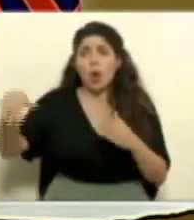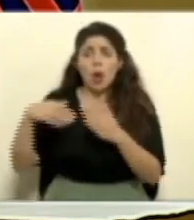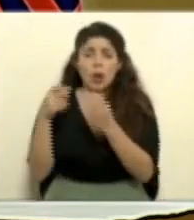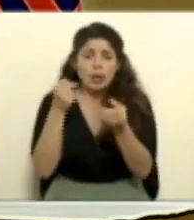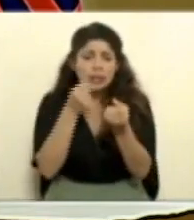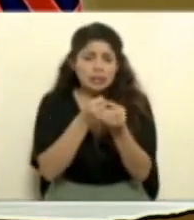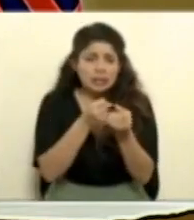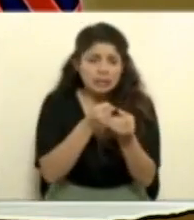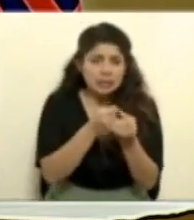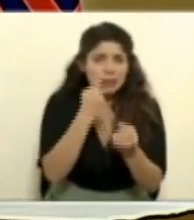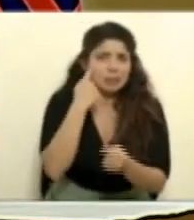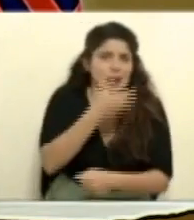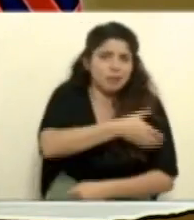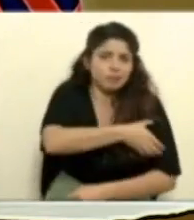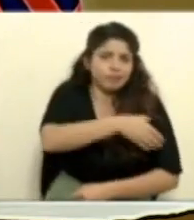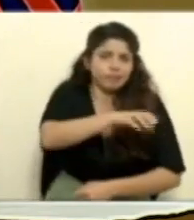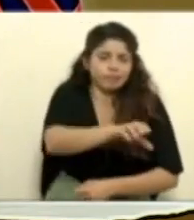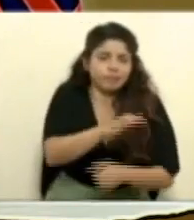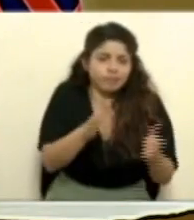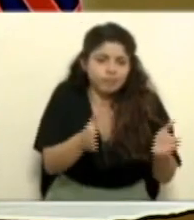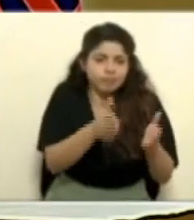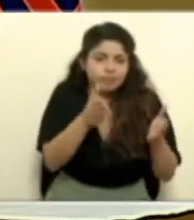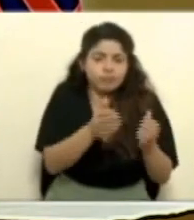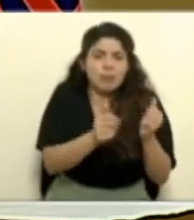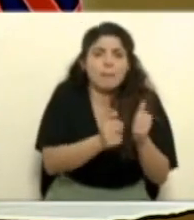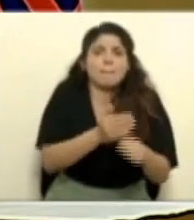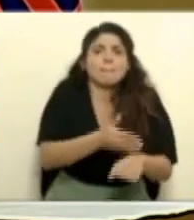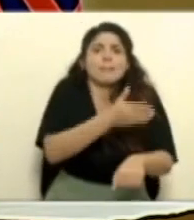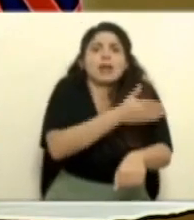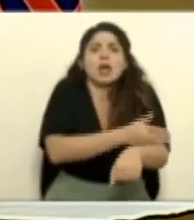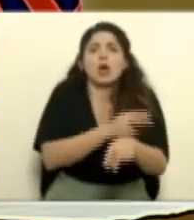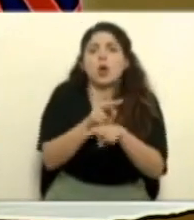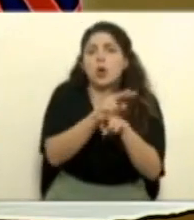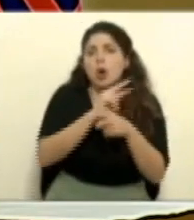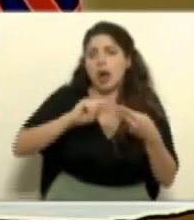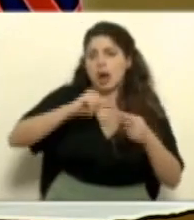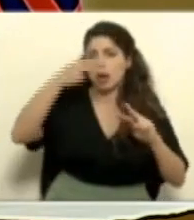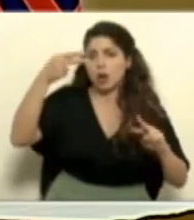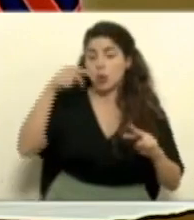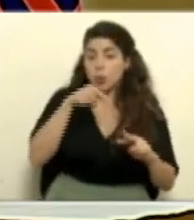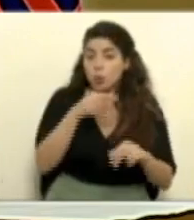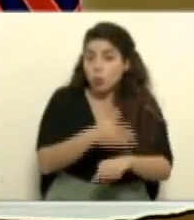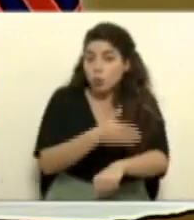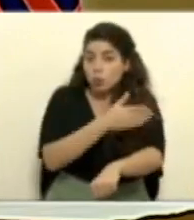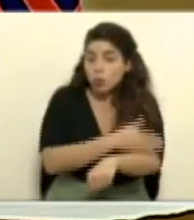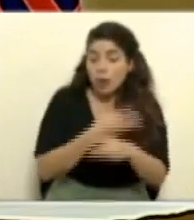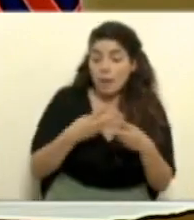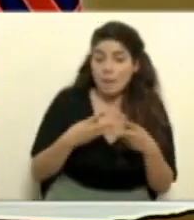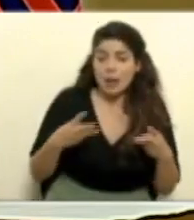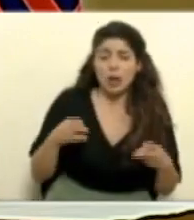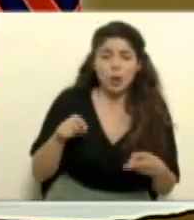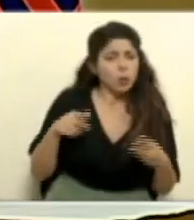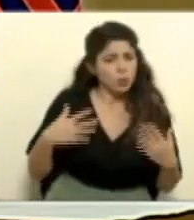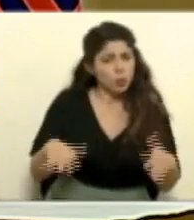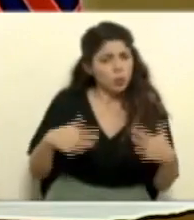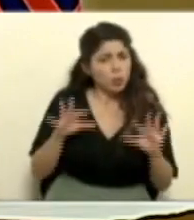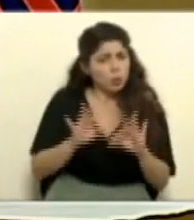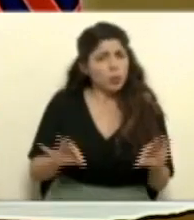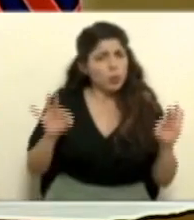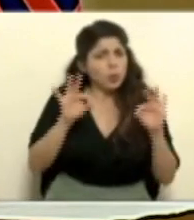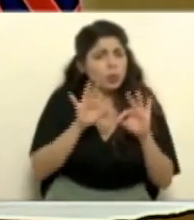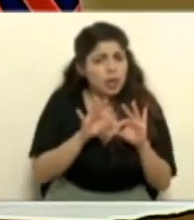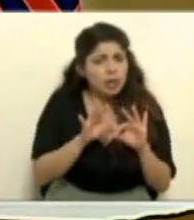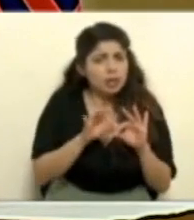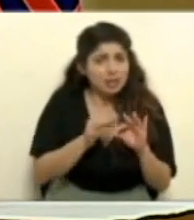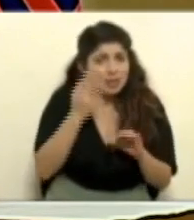para ir fortaleciendo la vigilancia genómica Este fortalecimiento de insumos es sumamente importante porque el panorama